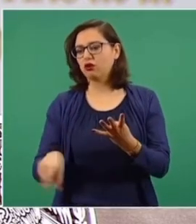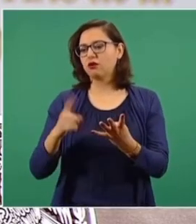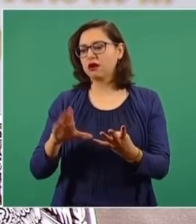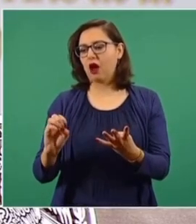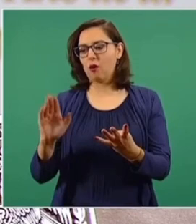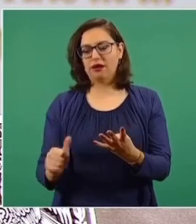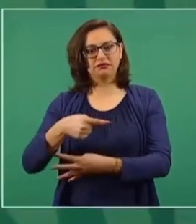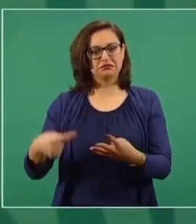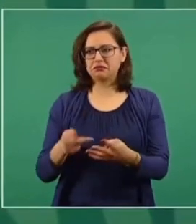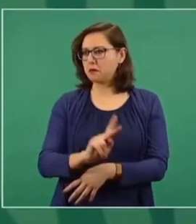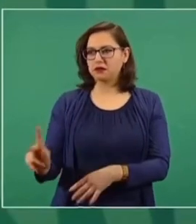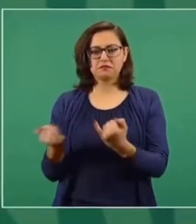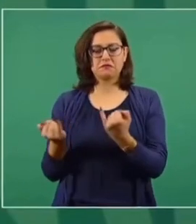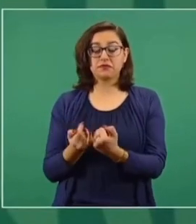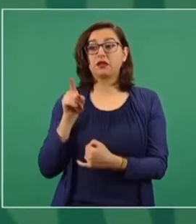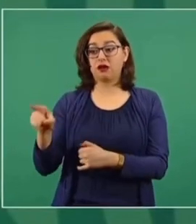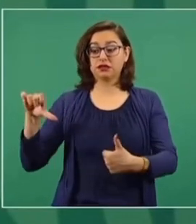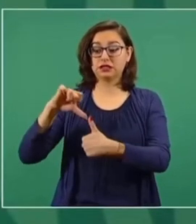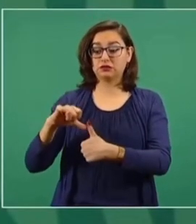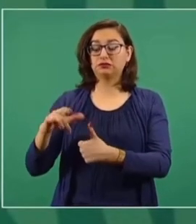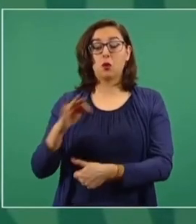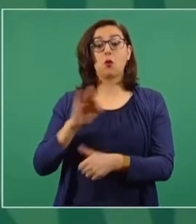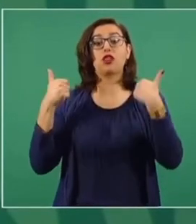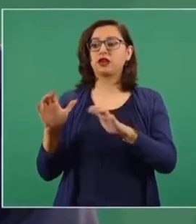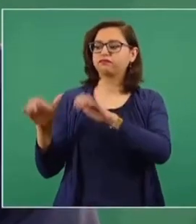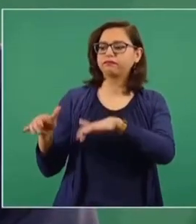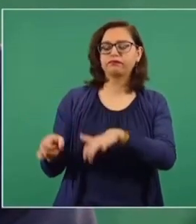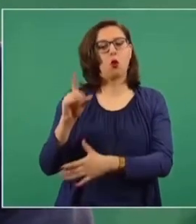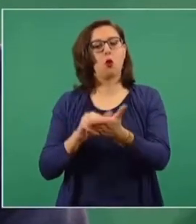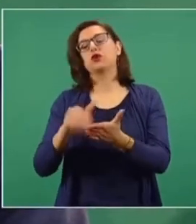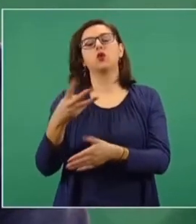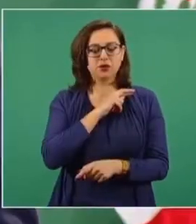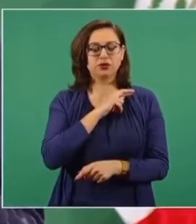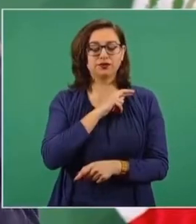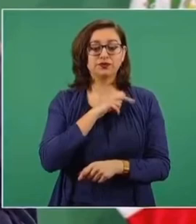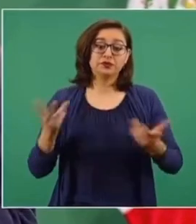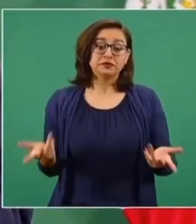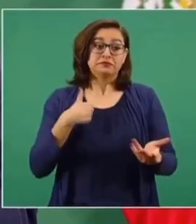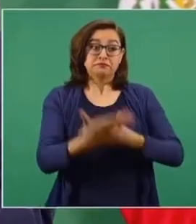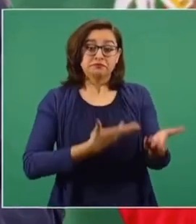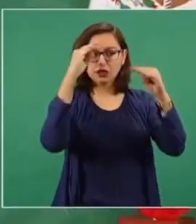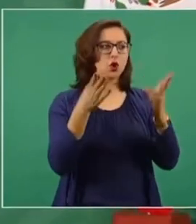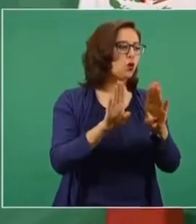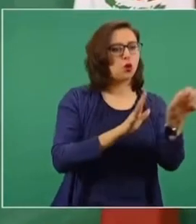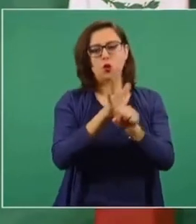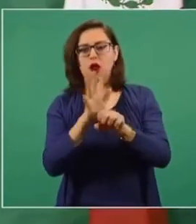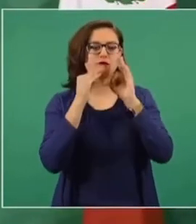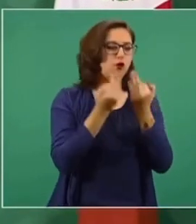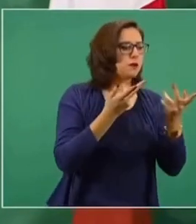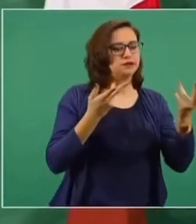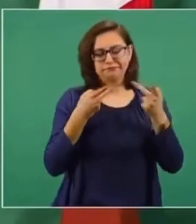un millón, un millón 400 mil empleos en Centroamérica. Entonces, eso es lo que quiero proponerle, está